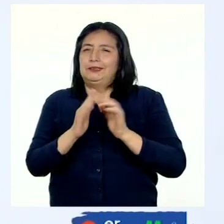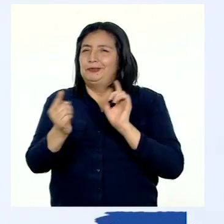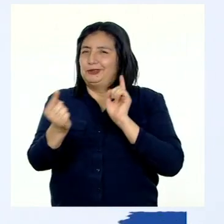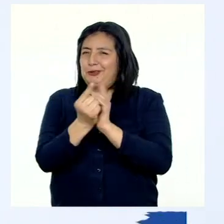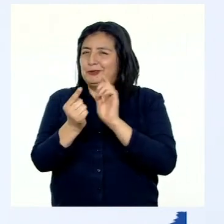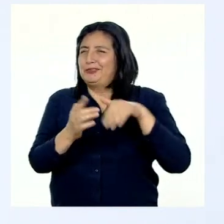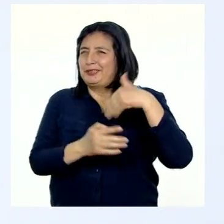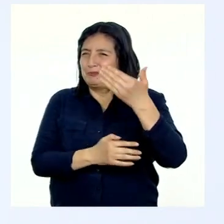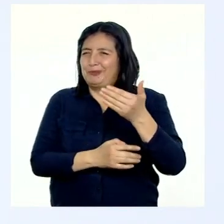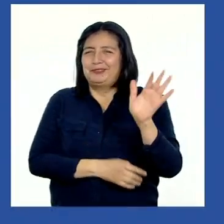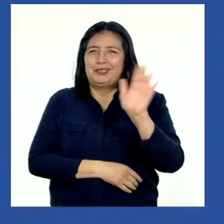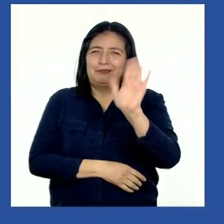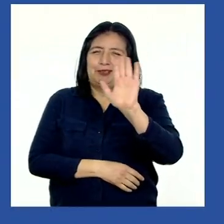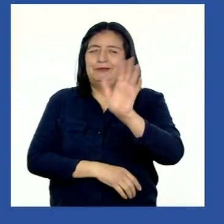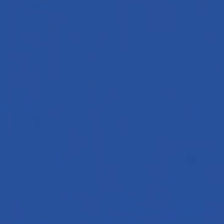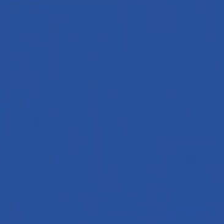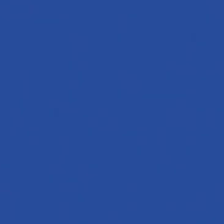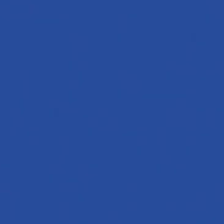vemos! ¡Chao, chao!